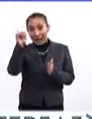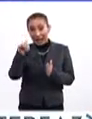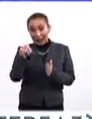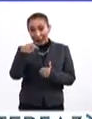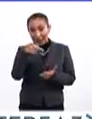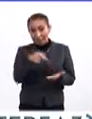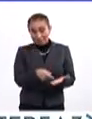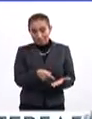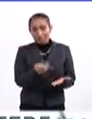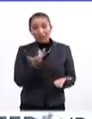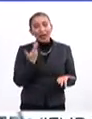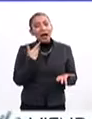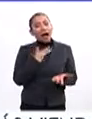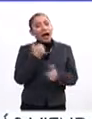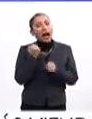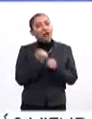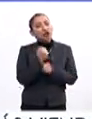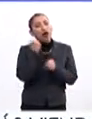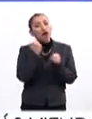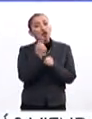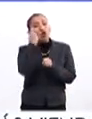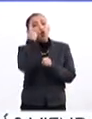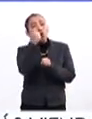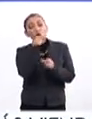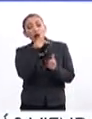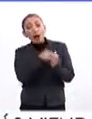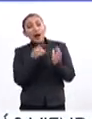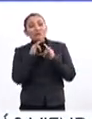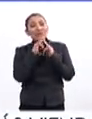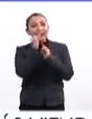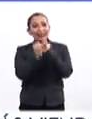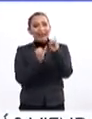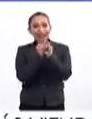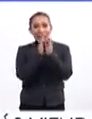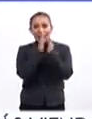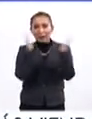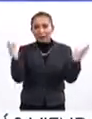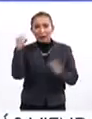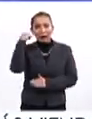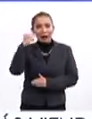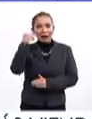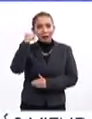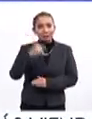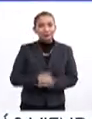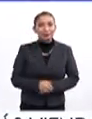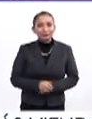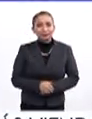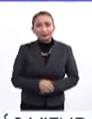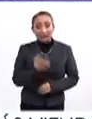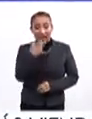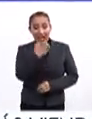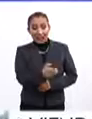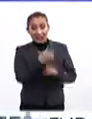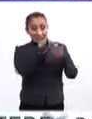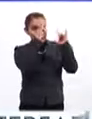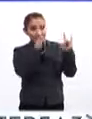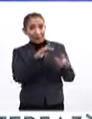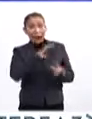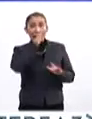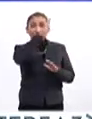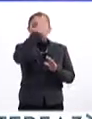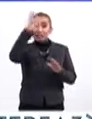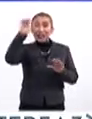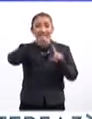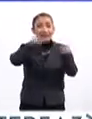Autónoma de México tiene año con año un espacio en la Feria Internacional del Libro de Guadalajara. En este stand se encuentra